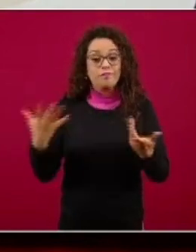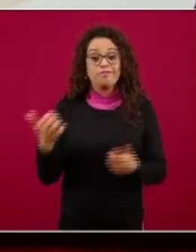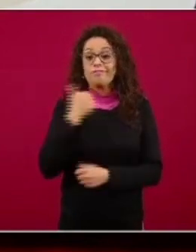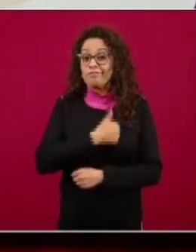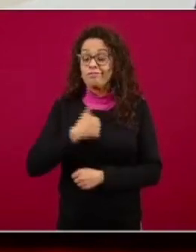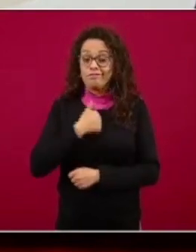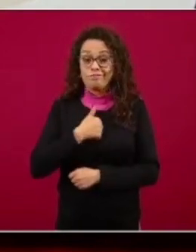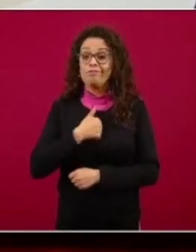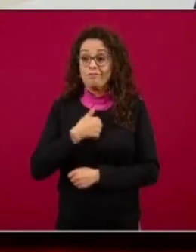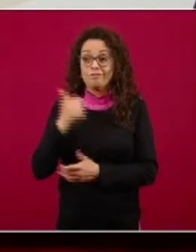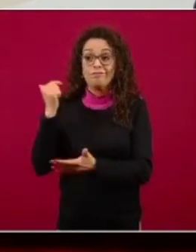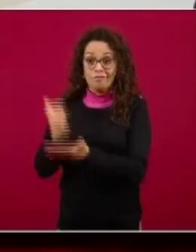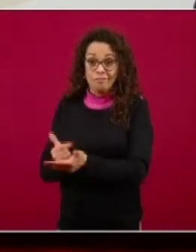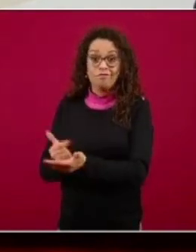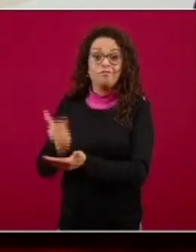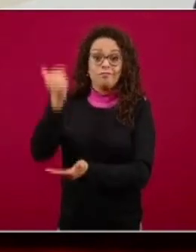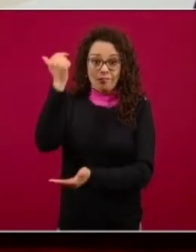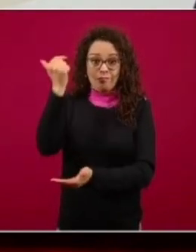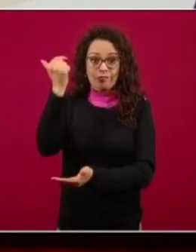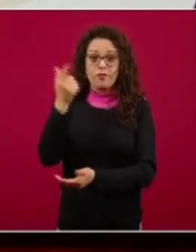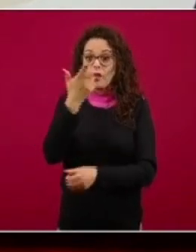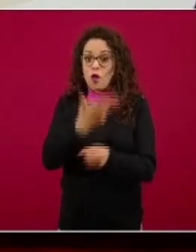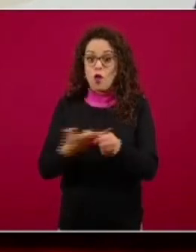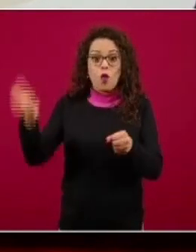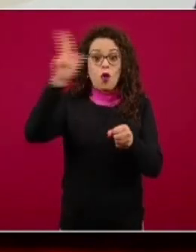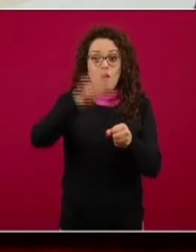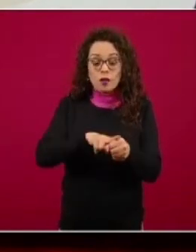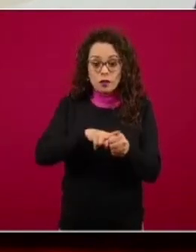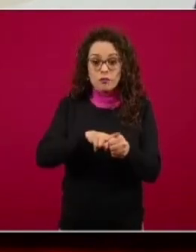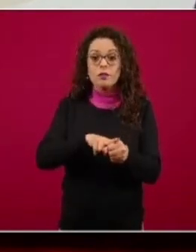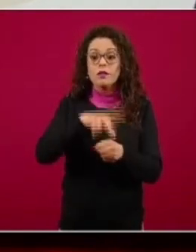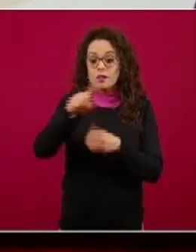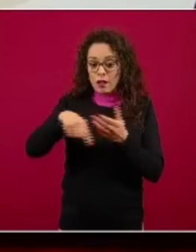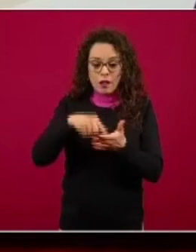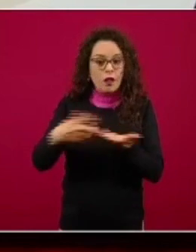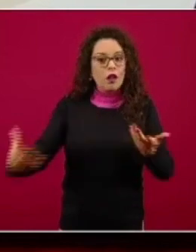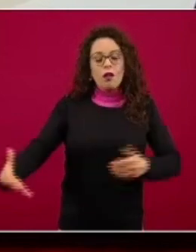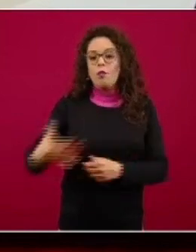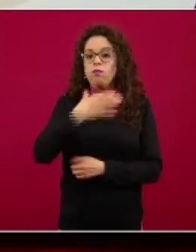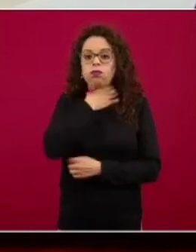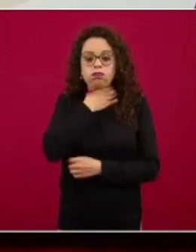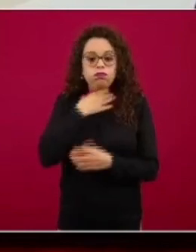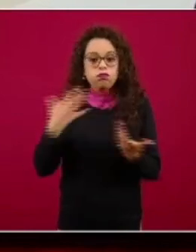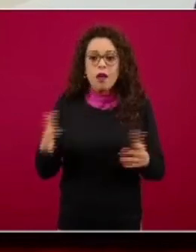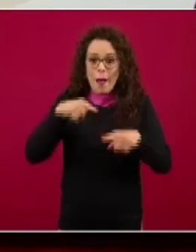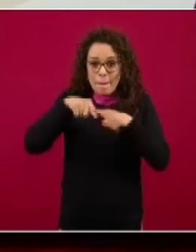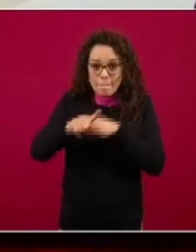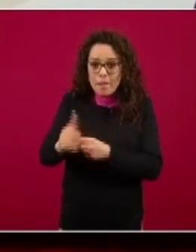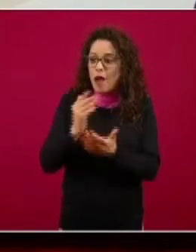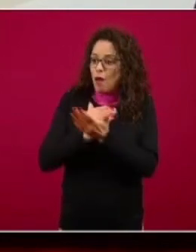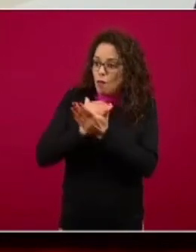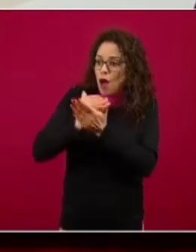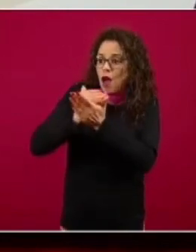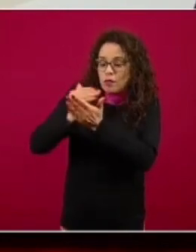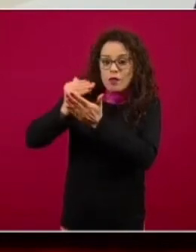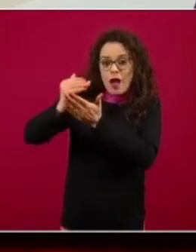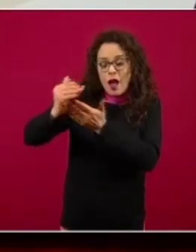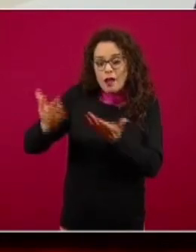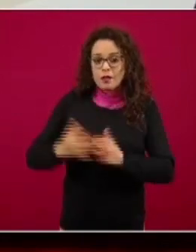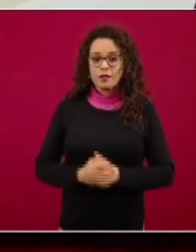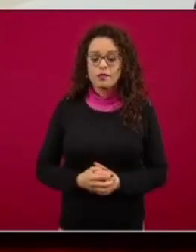Y la capacidad hospitalaria está al límite. Eso es lo que no queríamos que sucediera, pero se está haciendo frente a esta situación